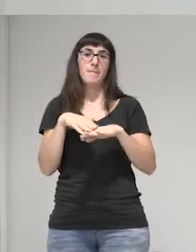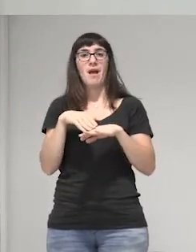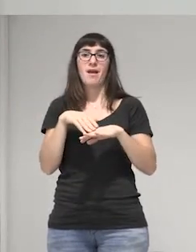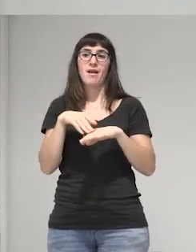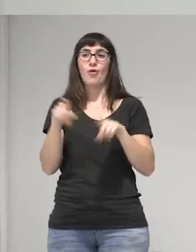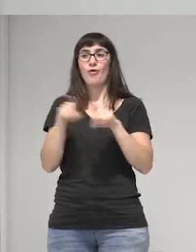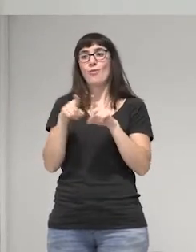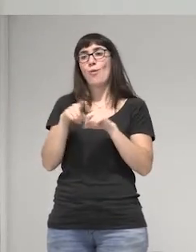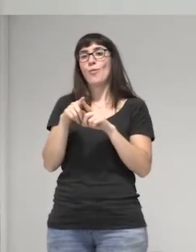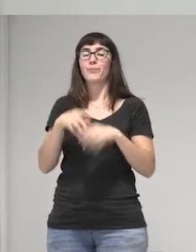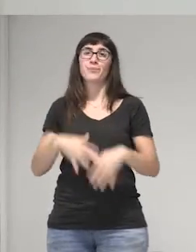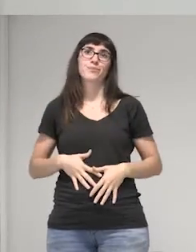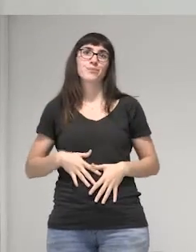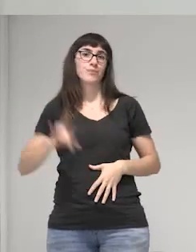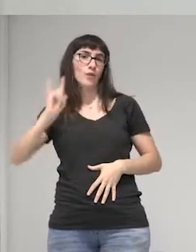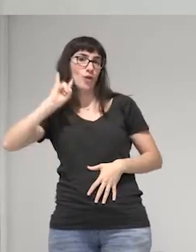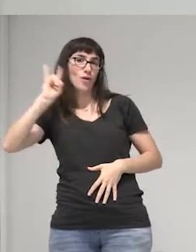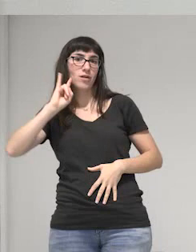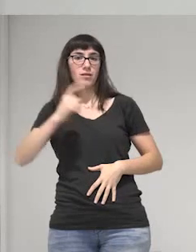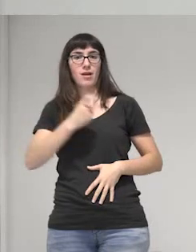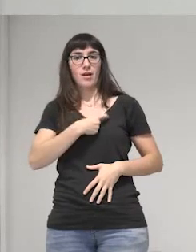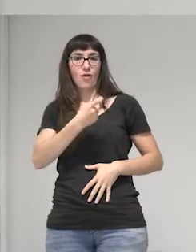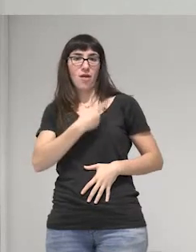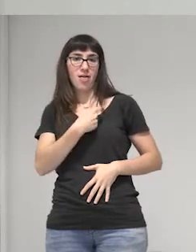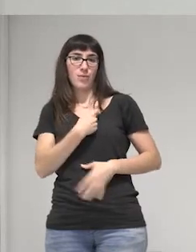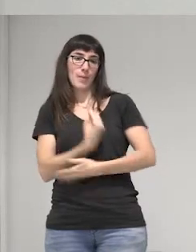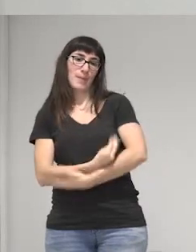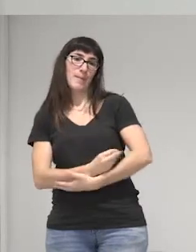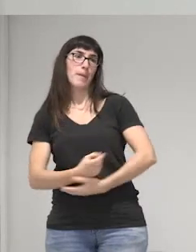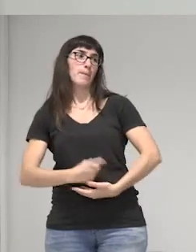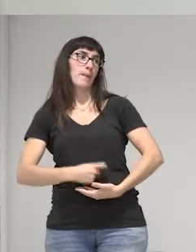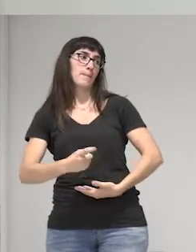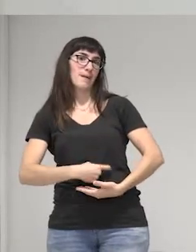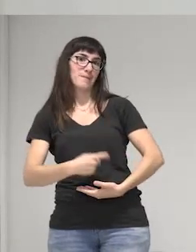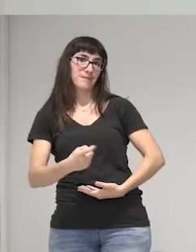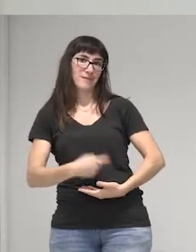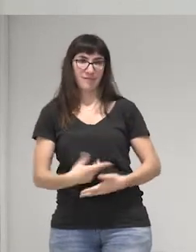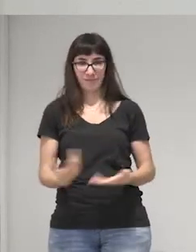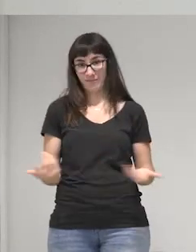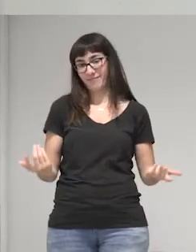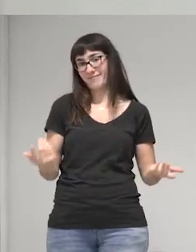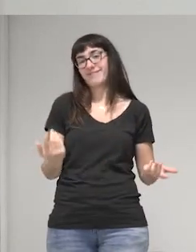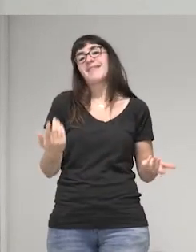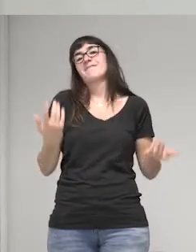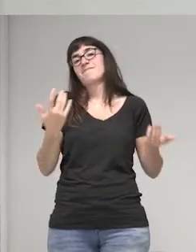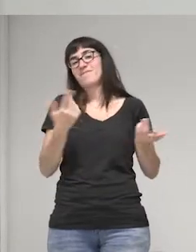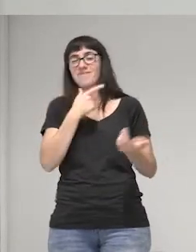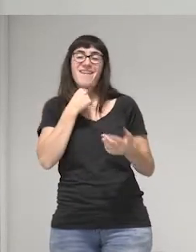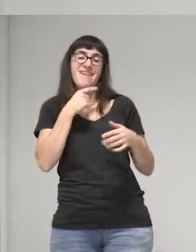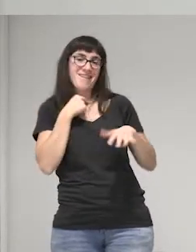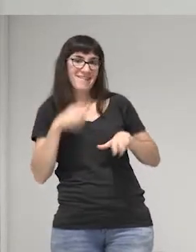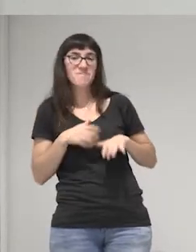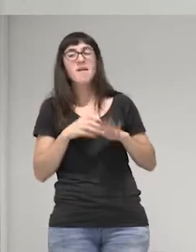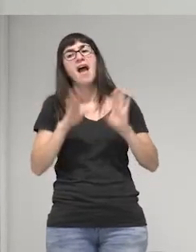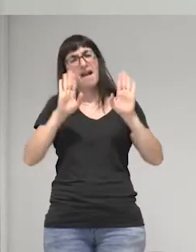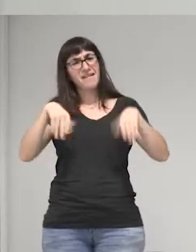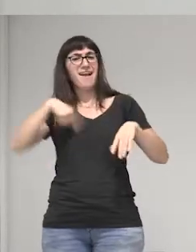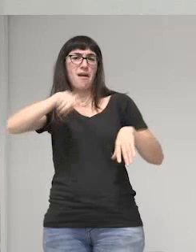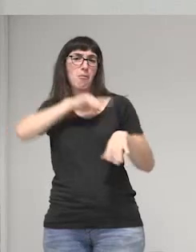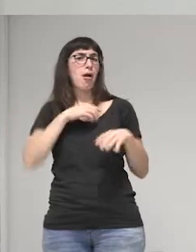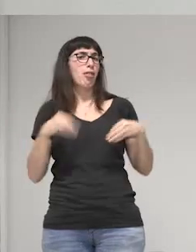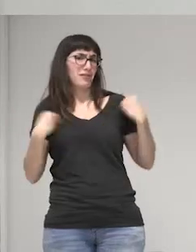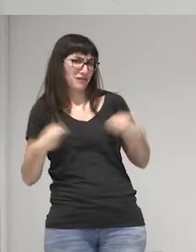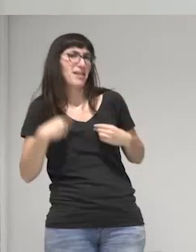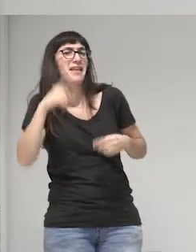se oyeran los latidos del feto en todo el congreso no, sí no crean nos la pasamos bien también ahí